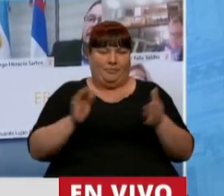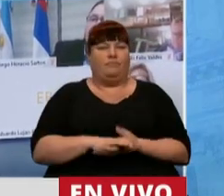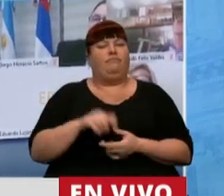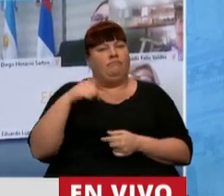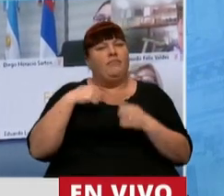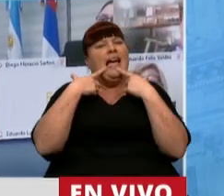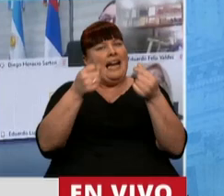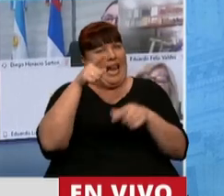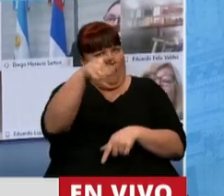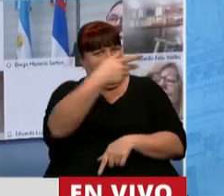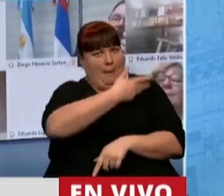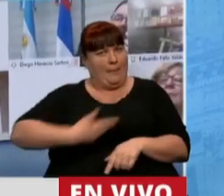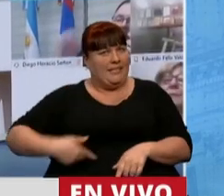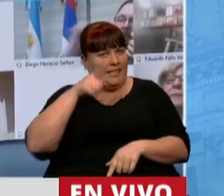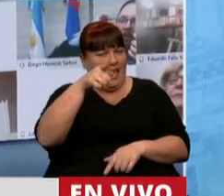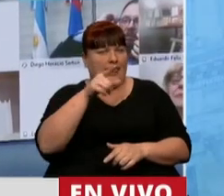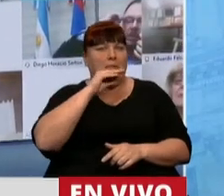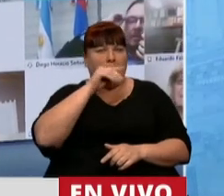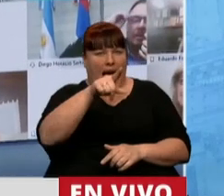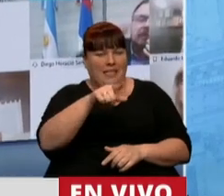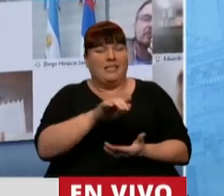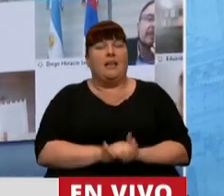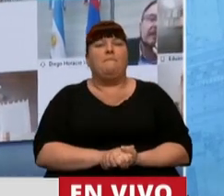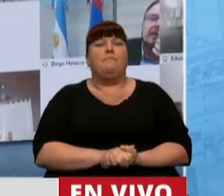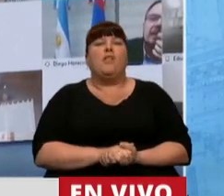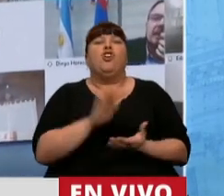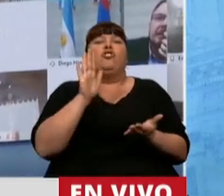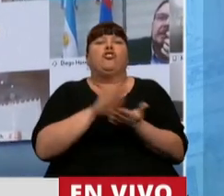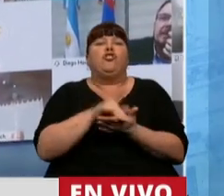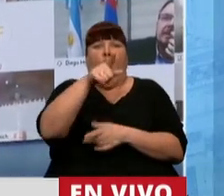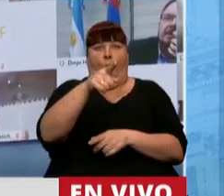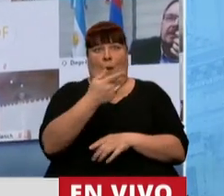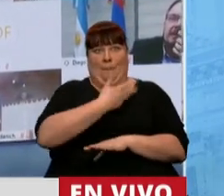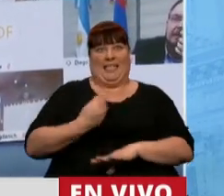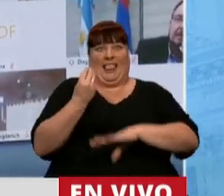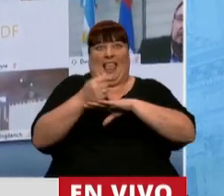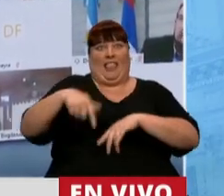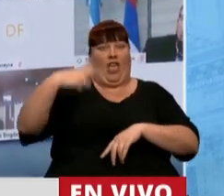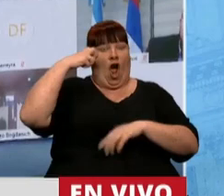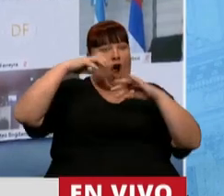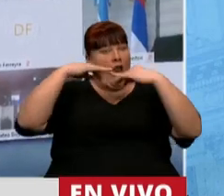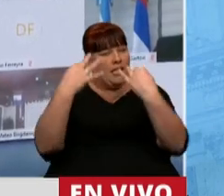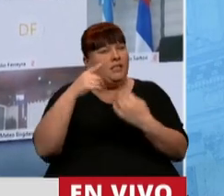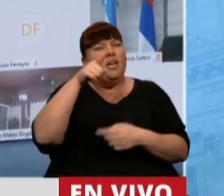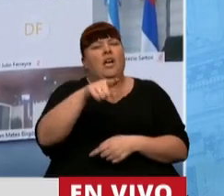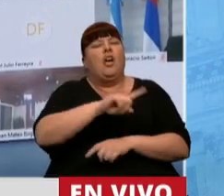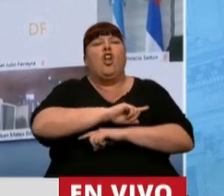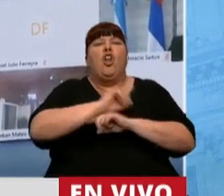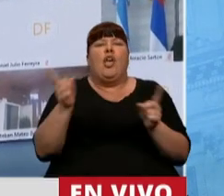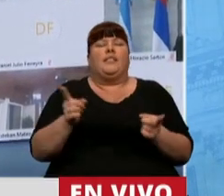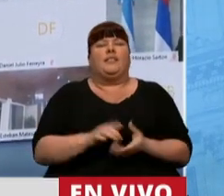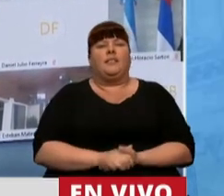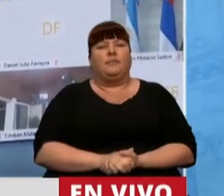tengo un reproche para usted, Presidente, en el ejercicio de la conducción de esta casa porque no debieron